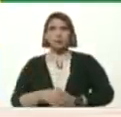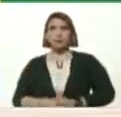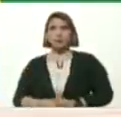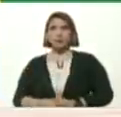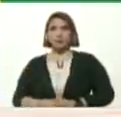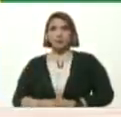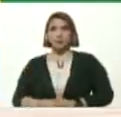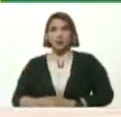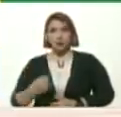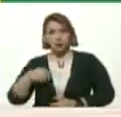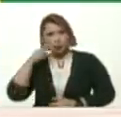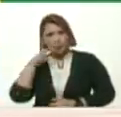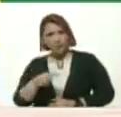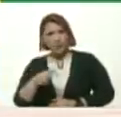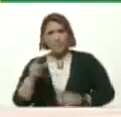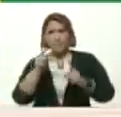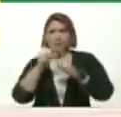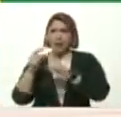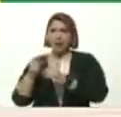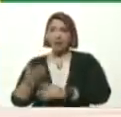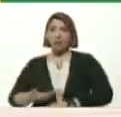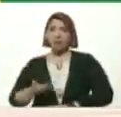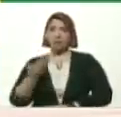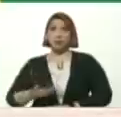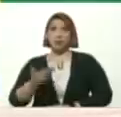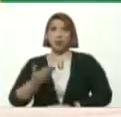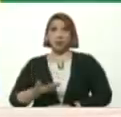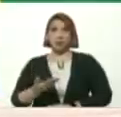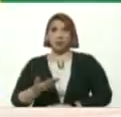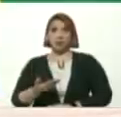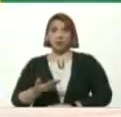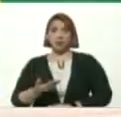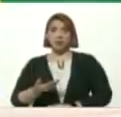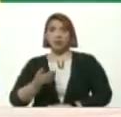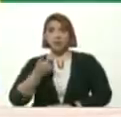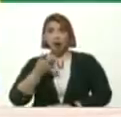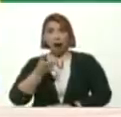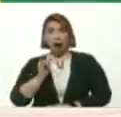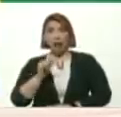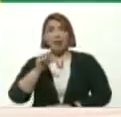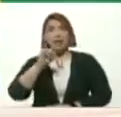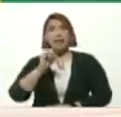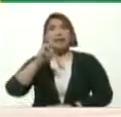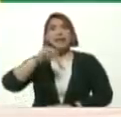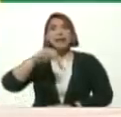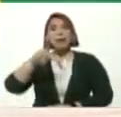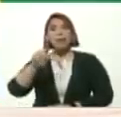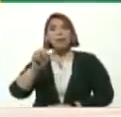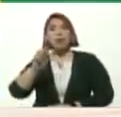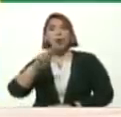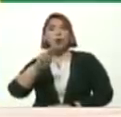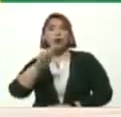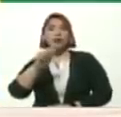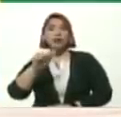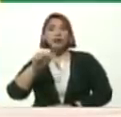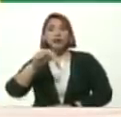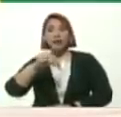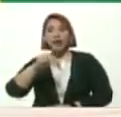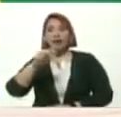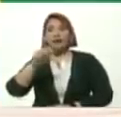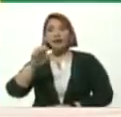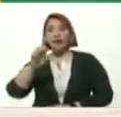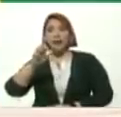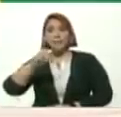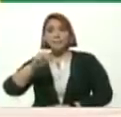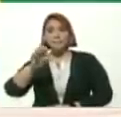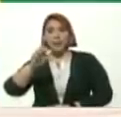días Dijo una palabra Importantemente Y existe Búscate ahí En los diccionarios Guayulí Crececiente Estapa